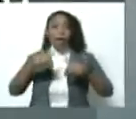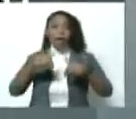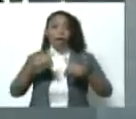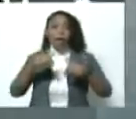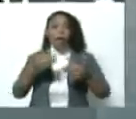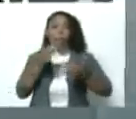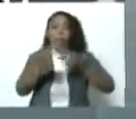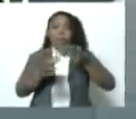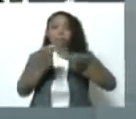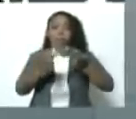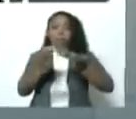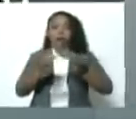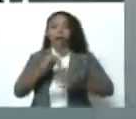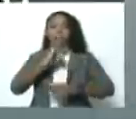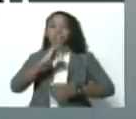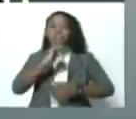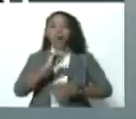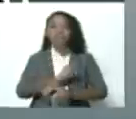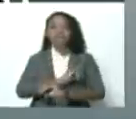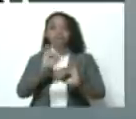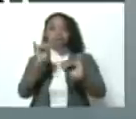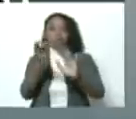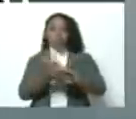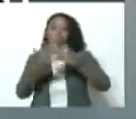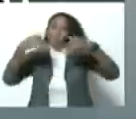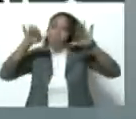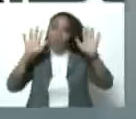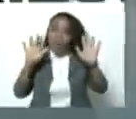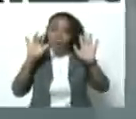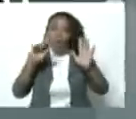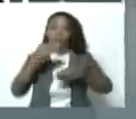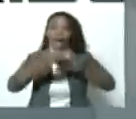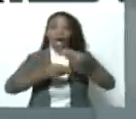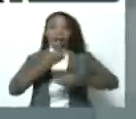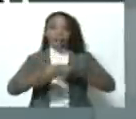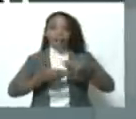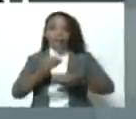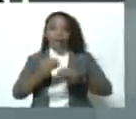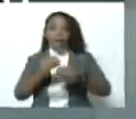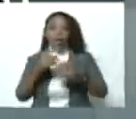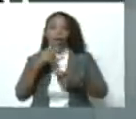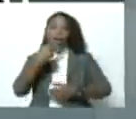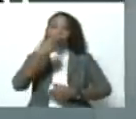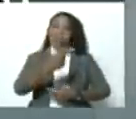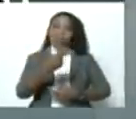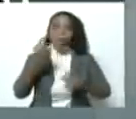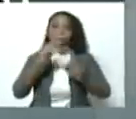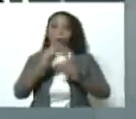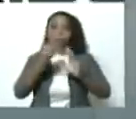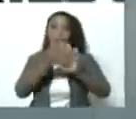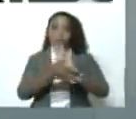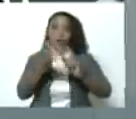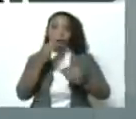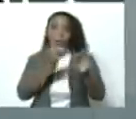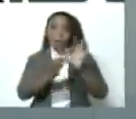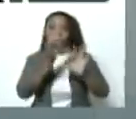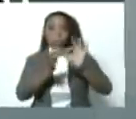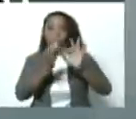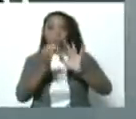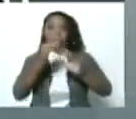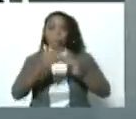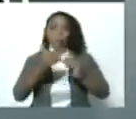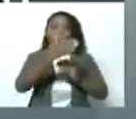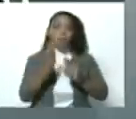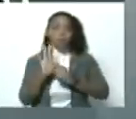declaraciones, el informe final, donde se supone ellos van a sustanciar lo que han dicho aquí, será entregado después a la República,